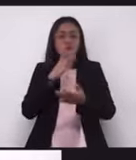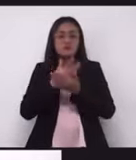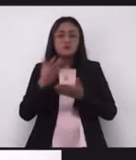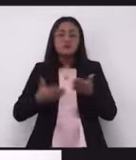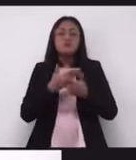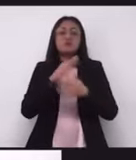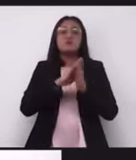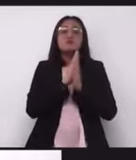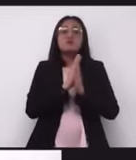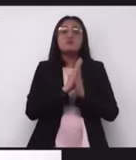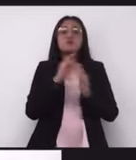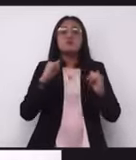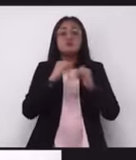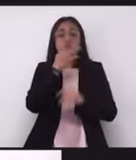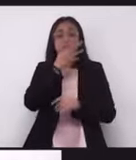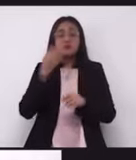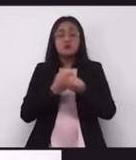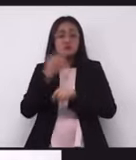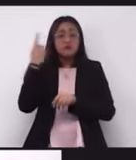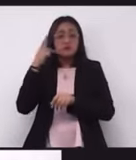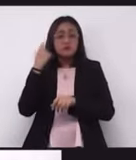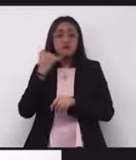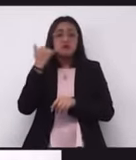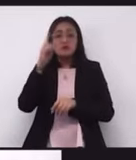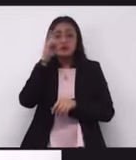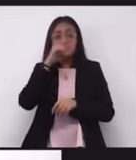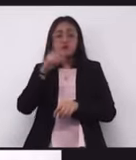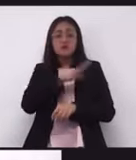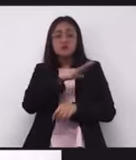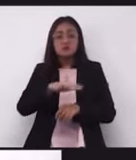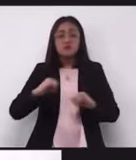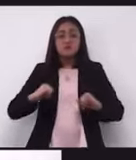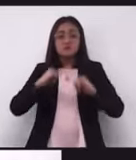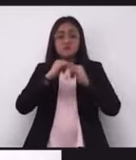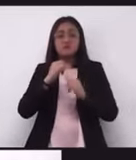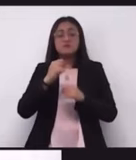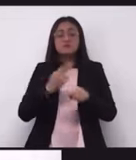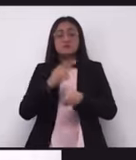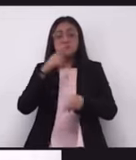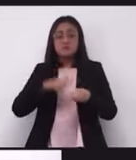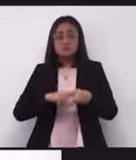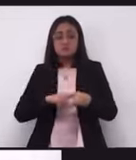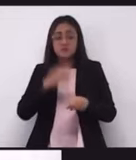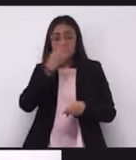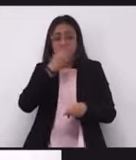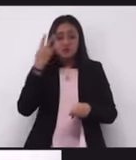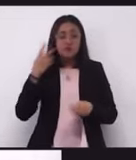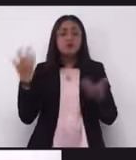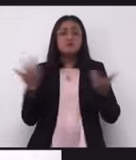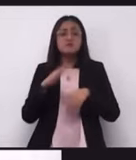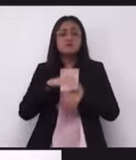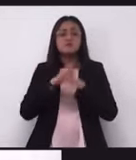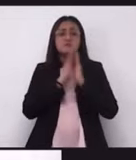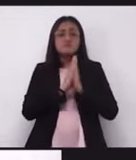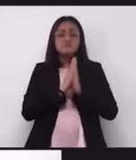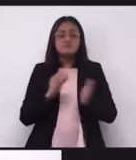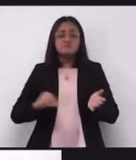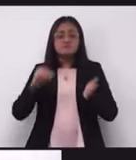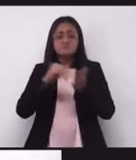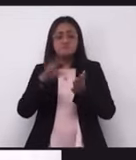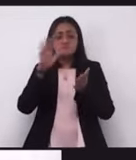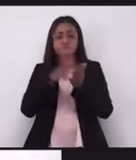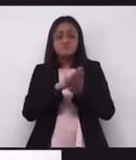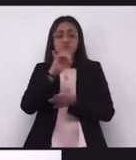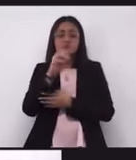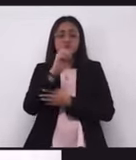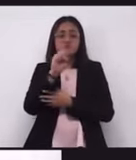Solicita al Instituto Electoral del Estado de Puebla y al Consejo General del Instituto Nacional Electoral realice el registro de